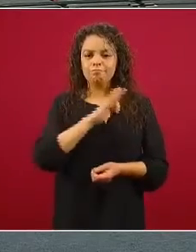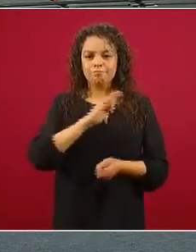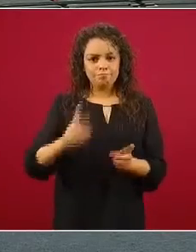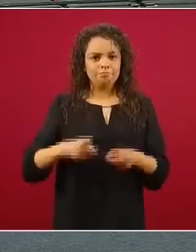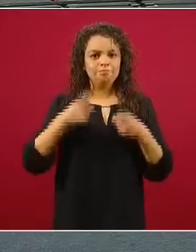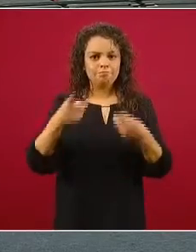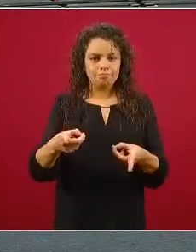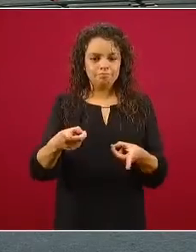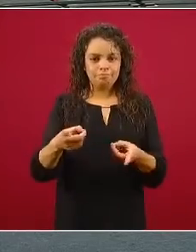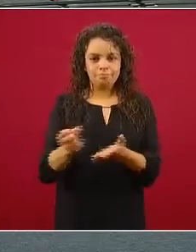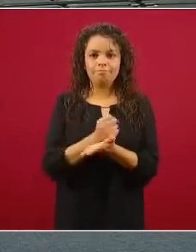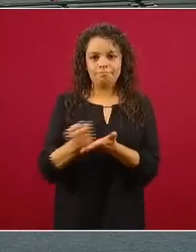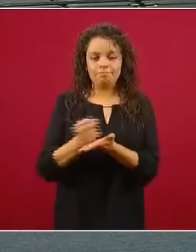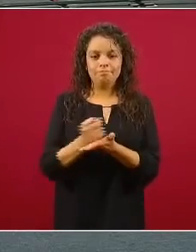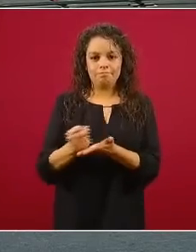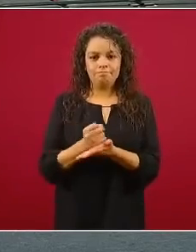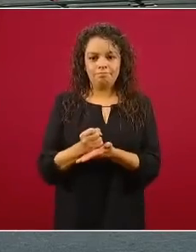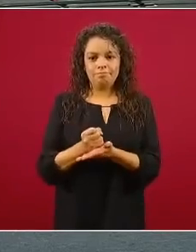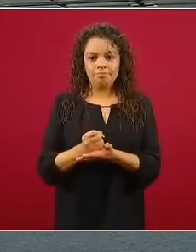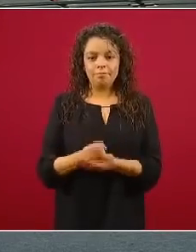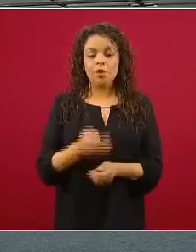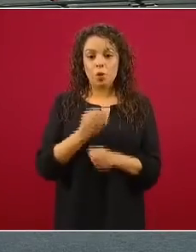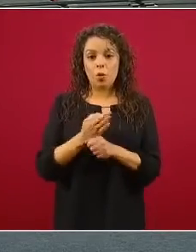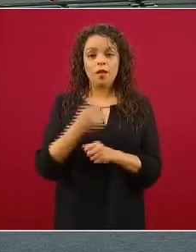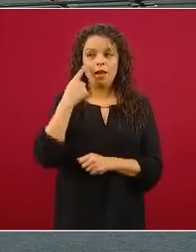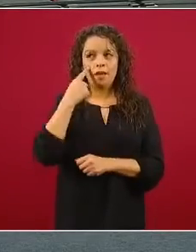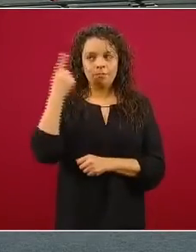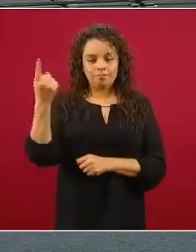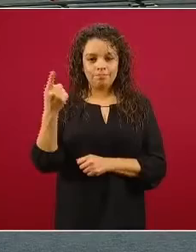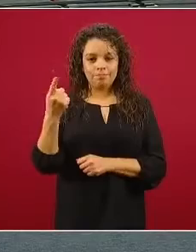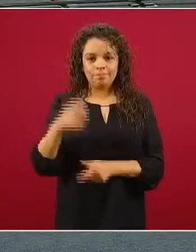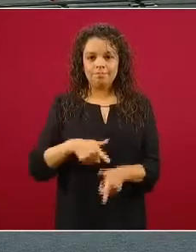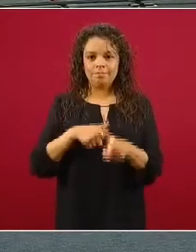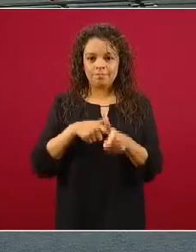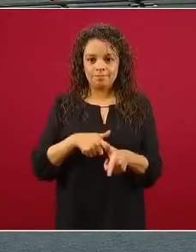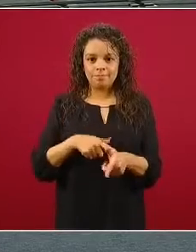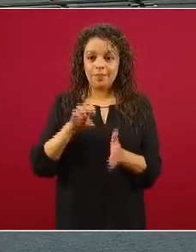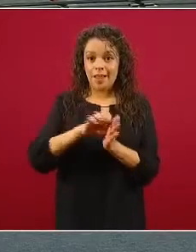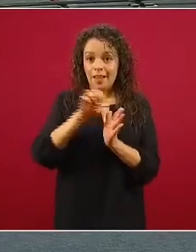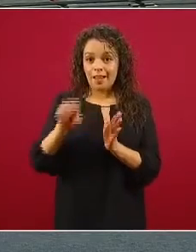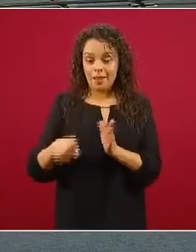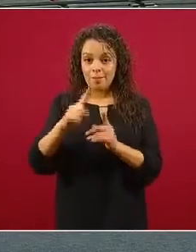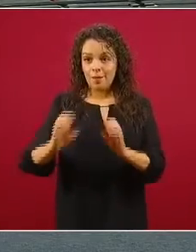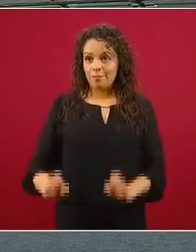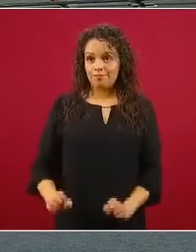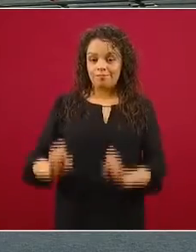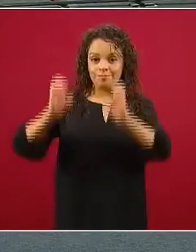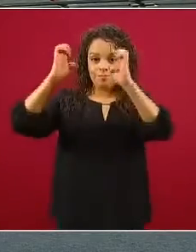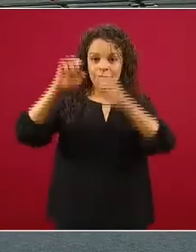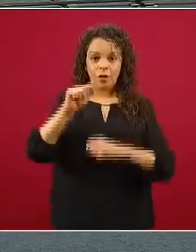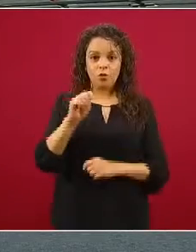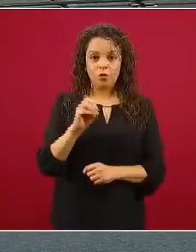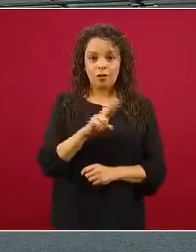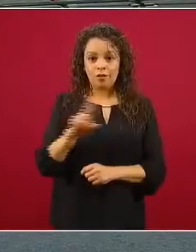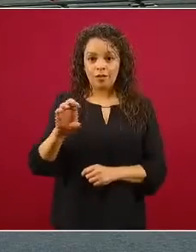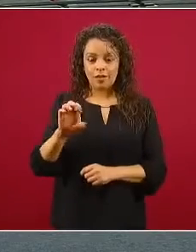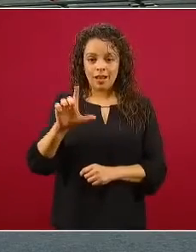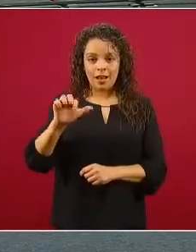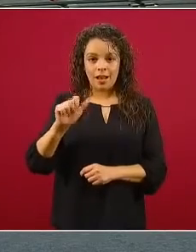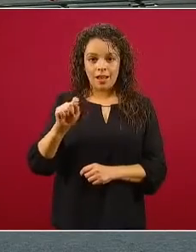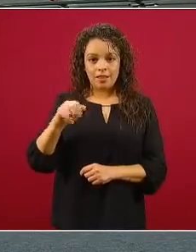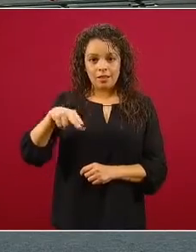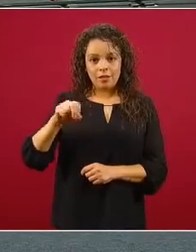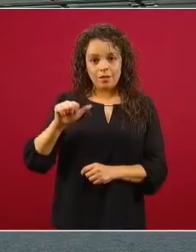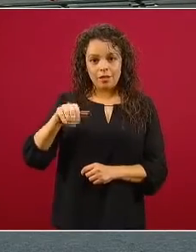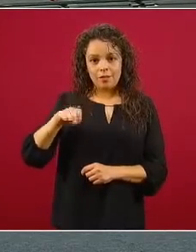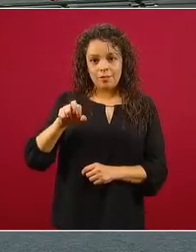aquí lo vemos nuevamente, traemos nuestro ejemplo anterior, el de la Torre Latinoamericana, uno de los emblemas del paisaje urbano